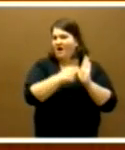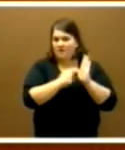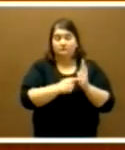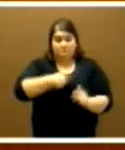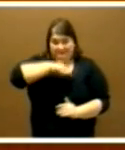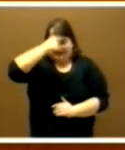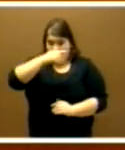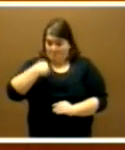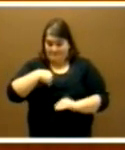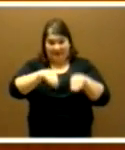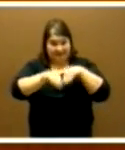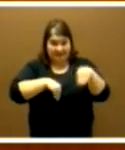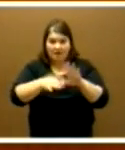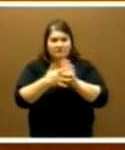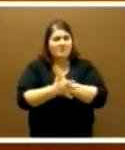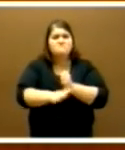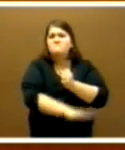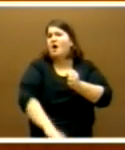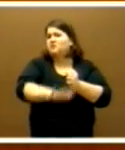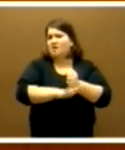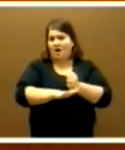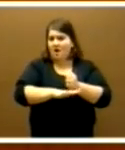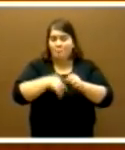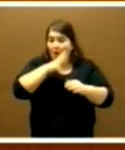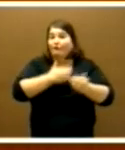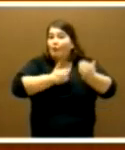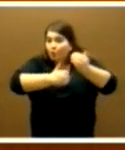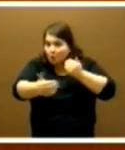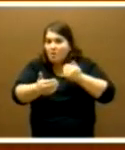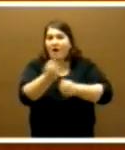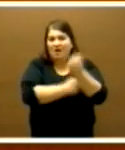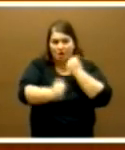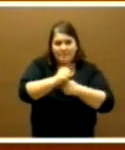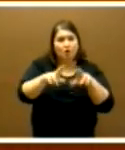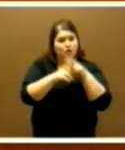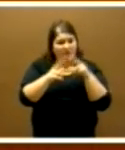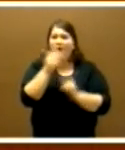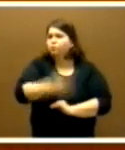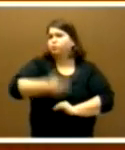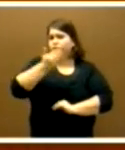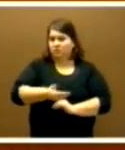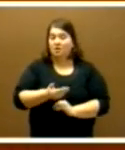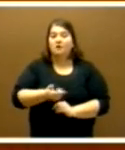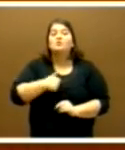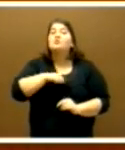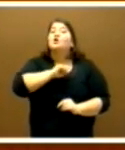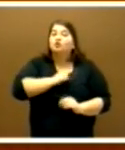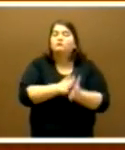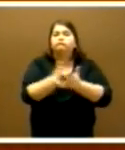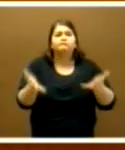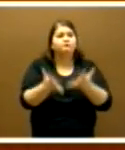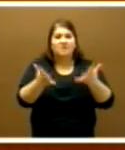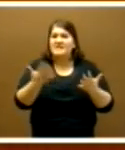que esta estrategia es esencial para el futuro social y económico de Extremadura. Vamos a impulsar su puesta en marcha